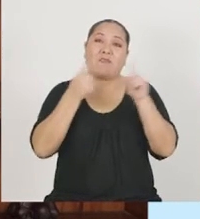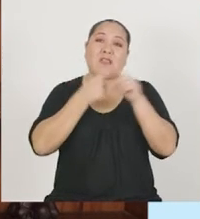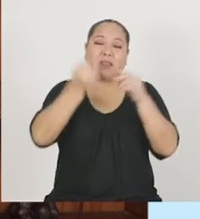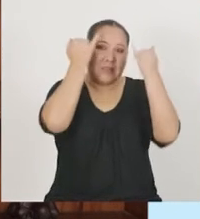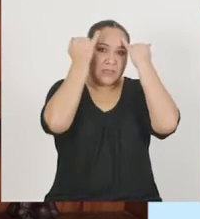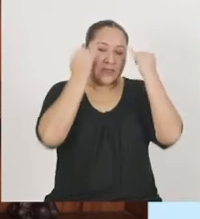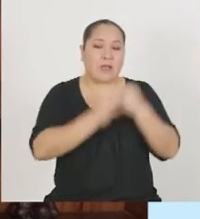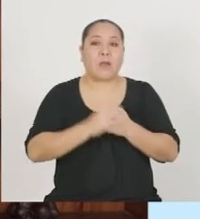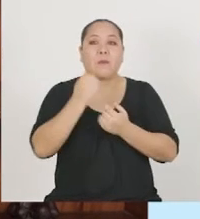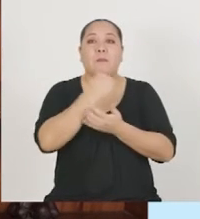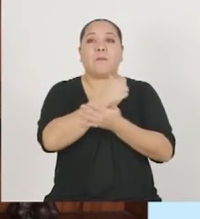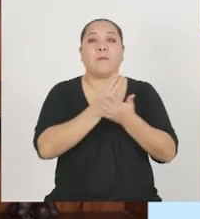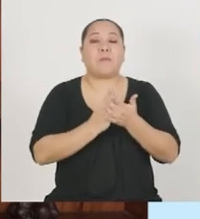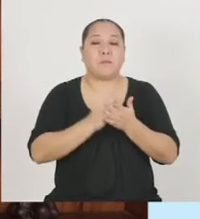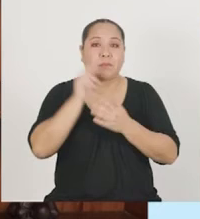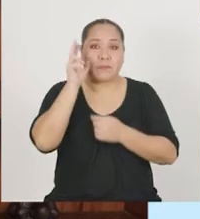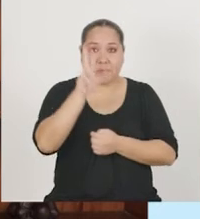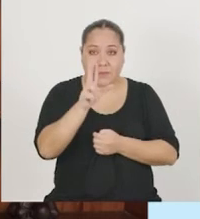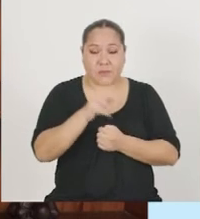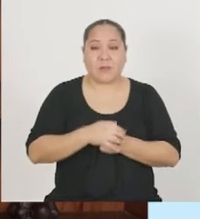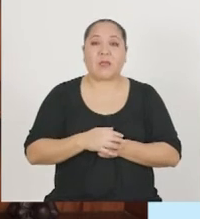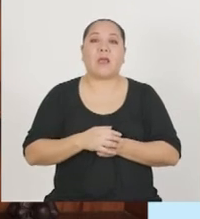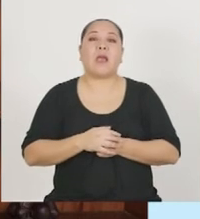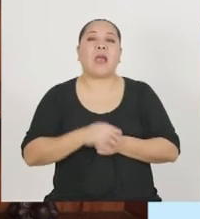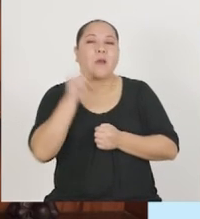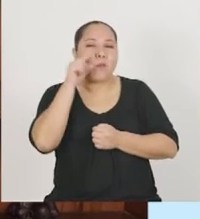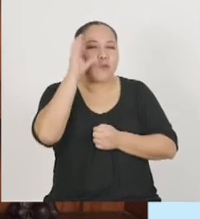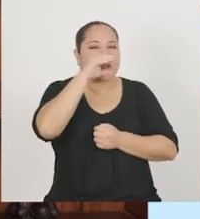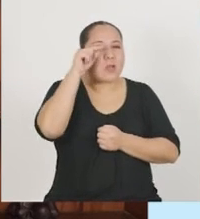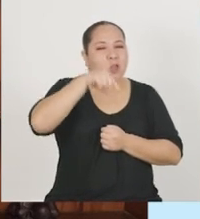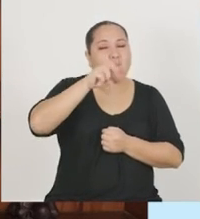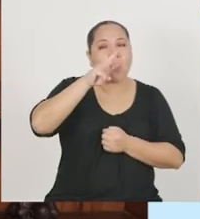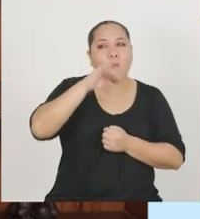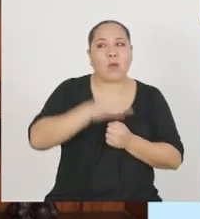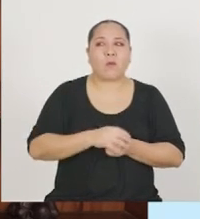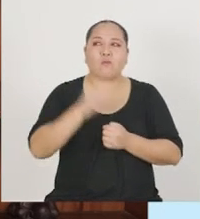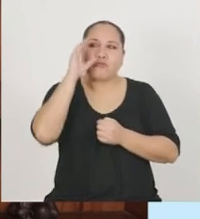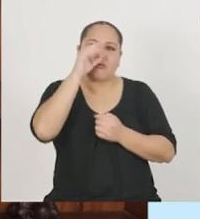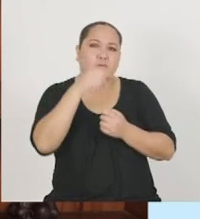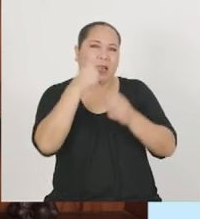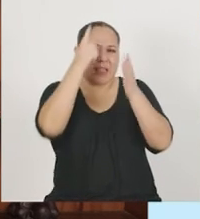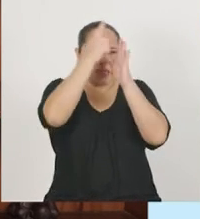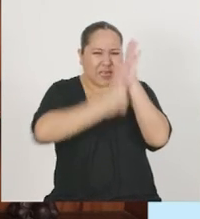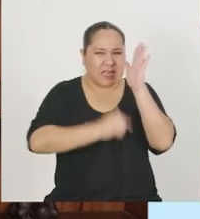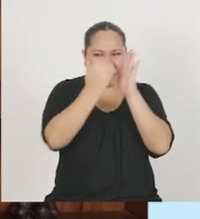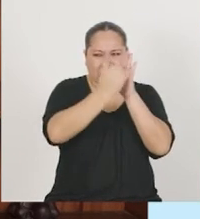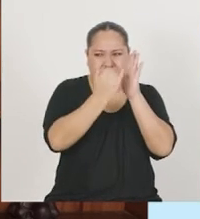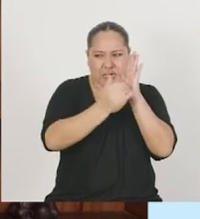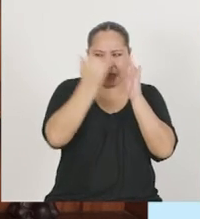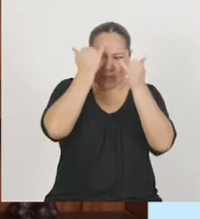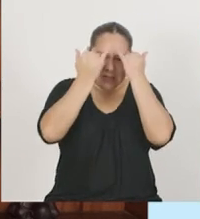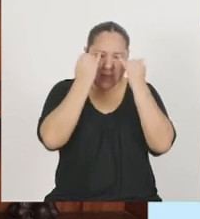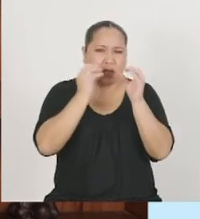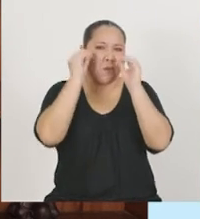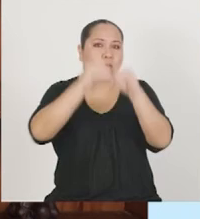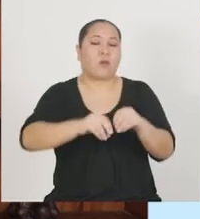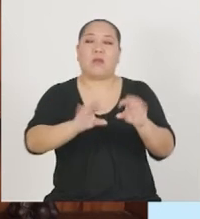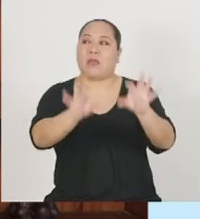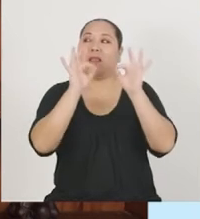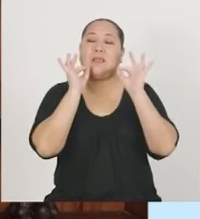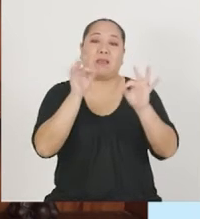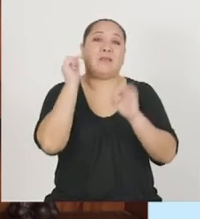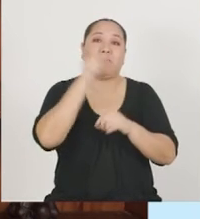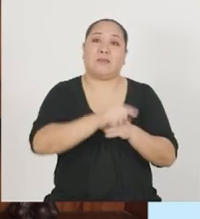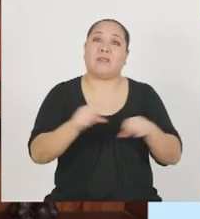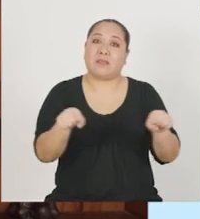ideas. Paso 3. Buscando en esta web he encontrado una lista de criterios que determinaron el éxito de